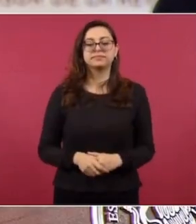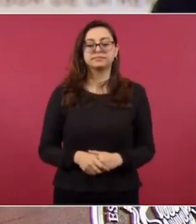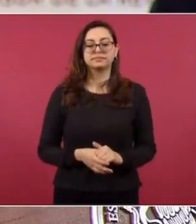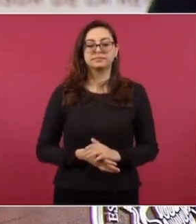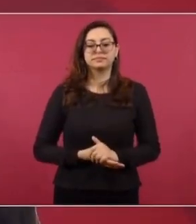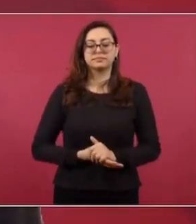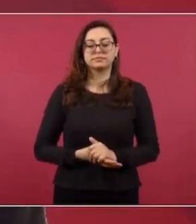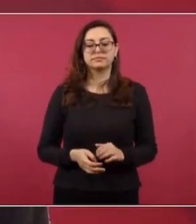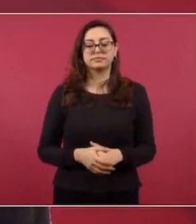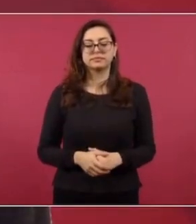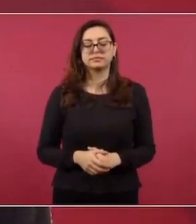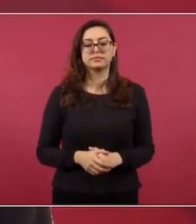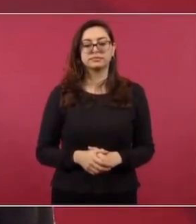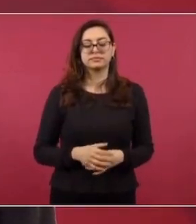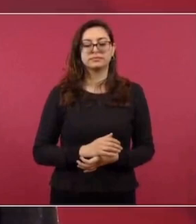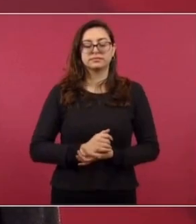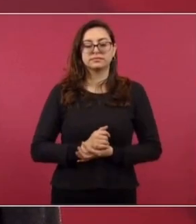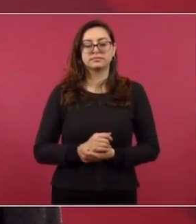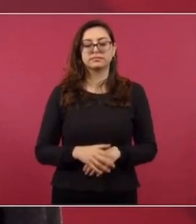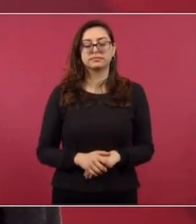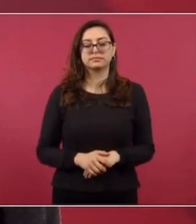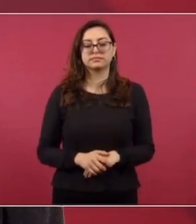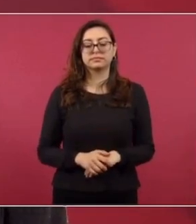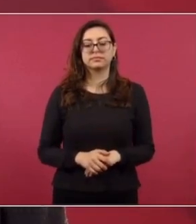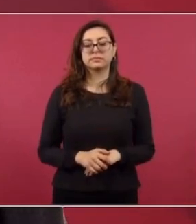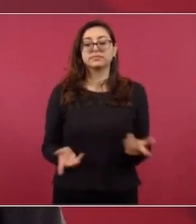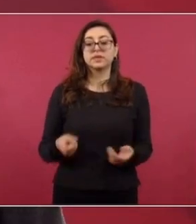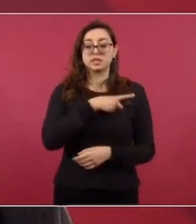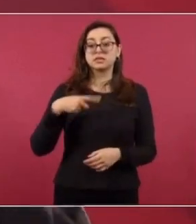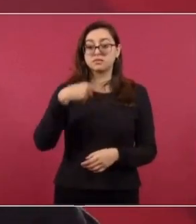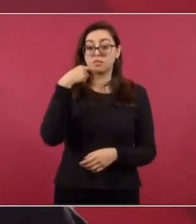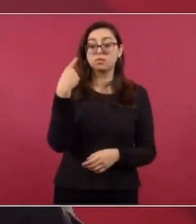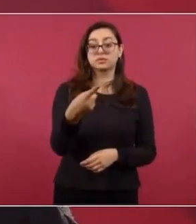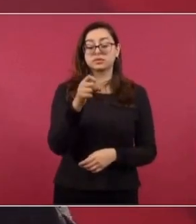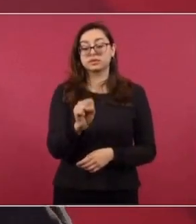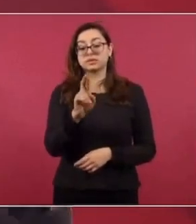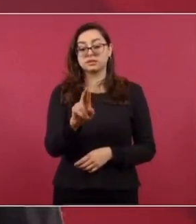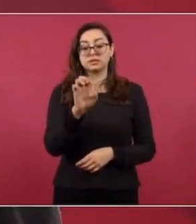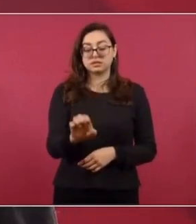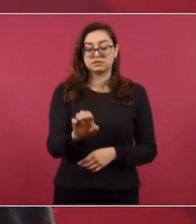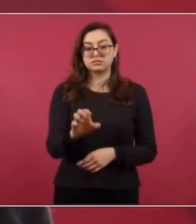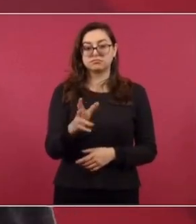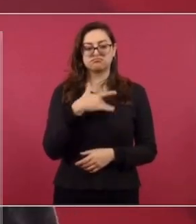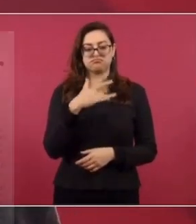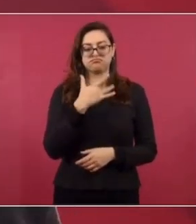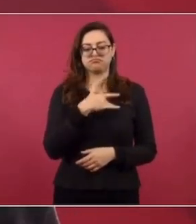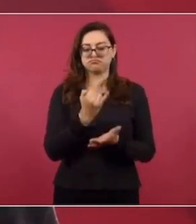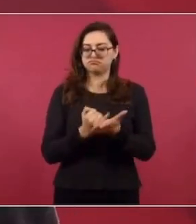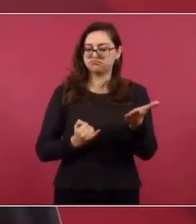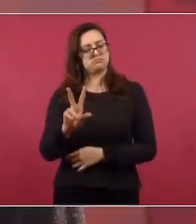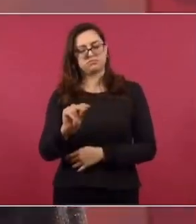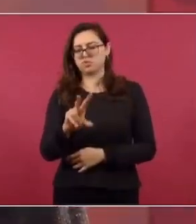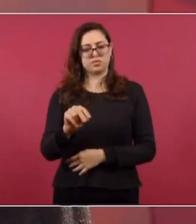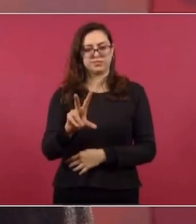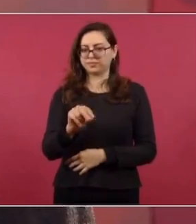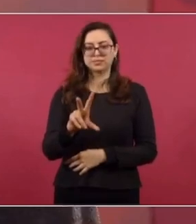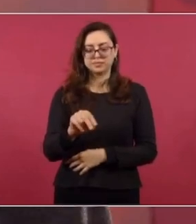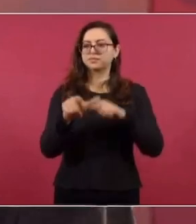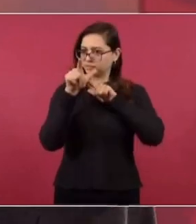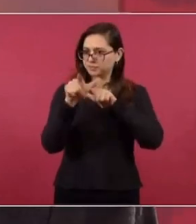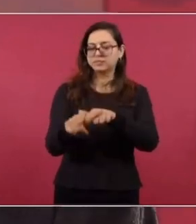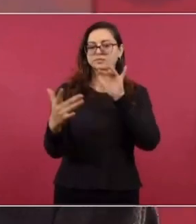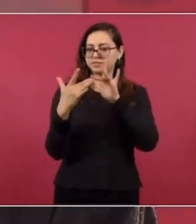decirles que la Secretaría de Relaciones Exteriores ha decidido no romper relaciones porque